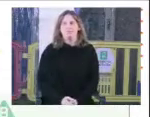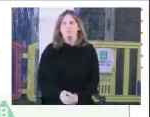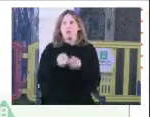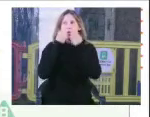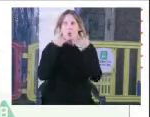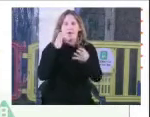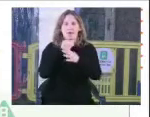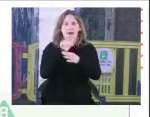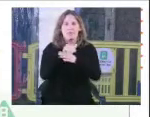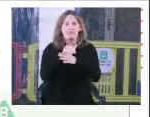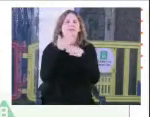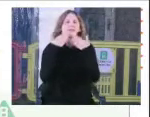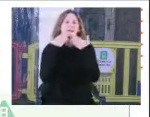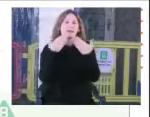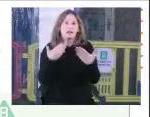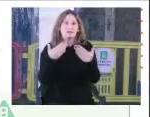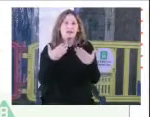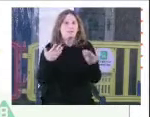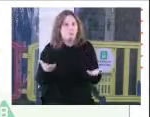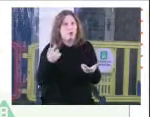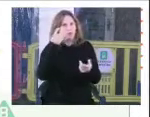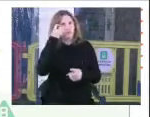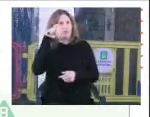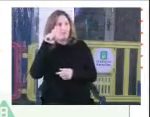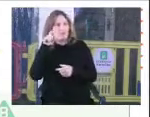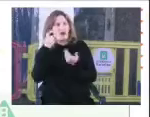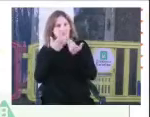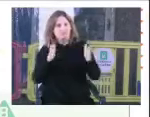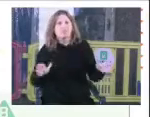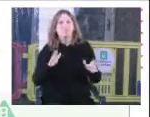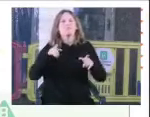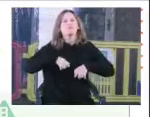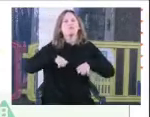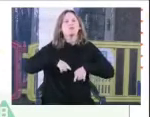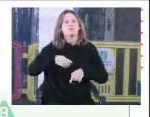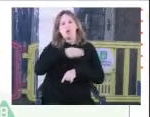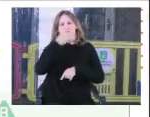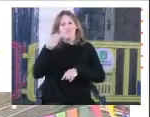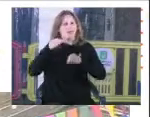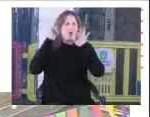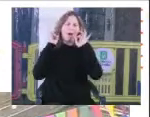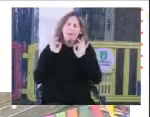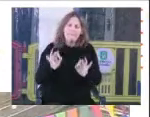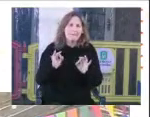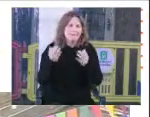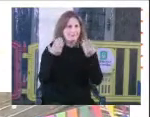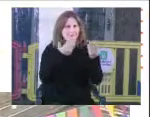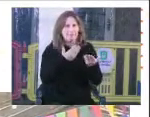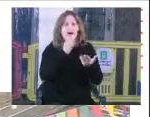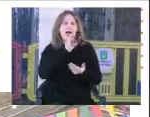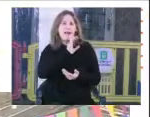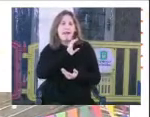tardes, gracias por esta iniciativa y al municipio entero desde la alcaldesa hasta